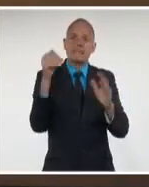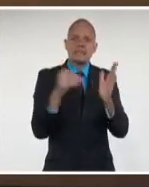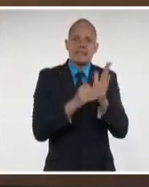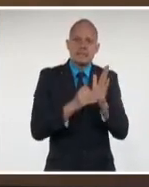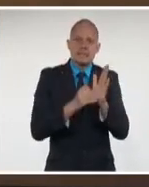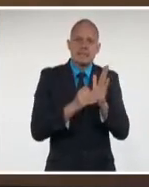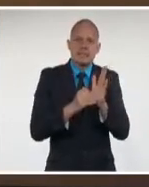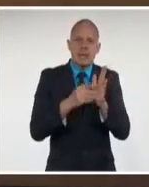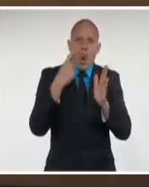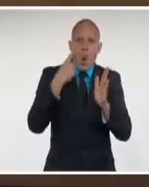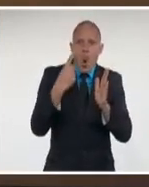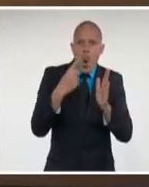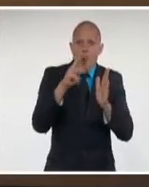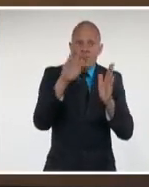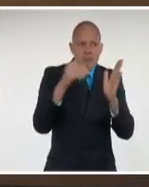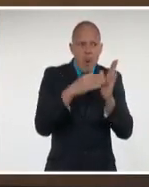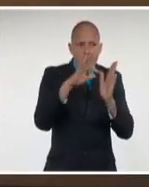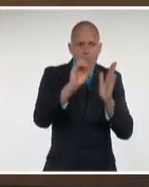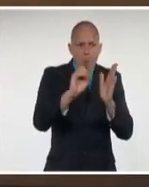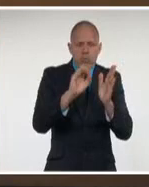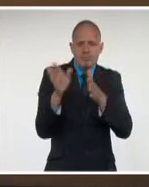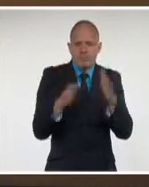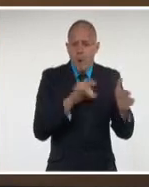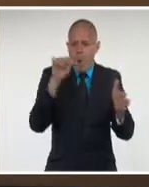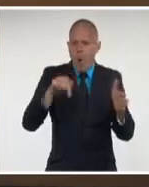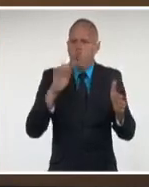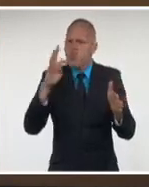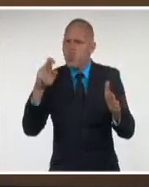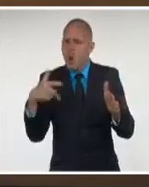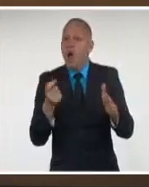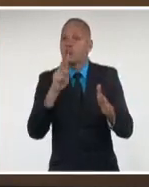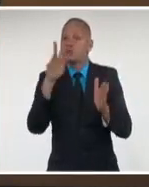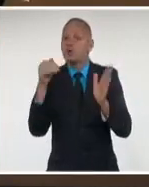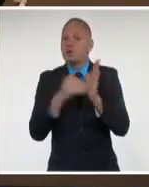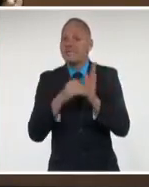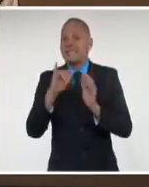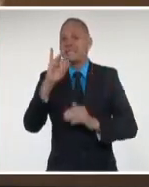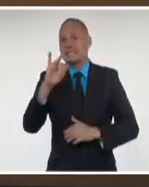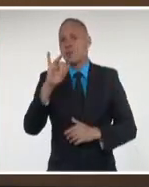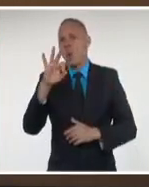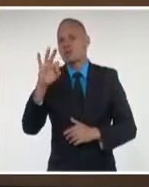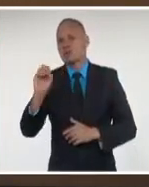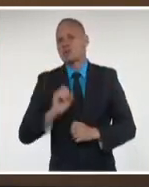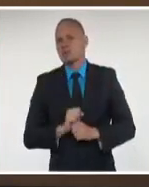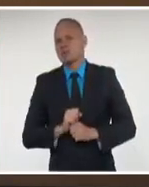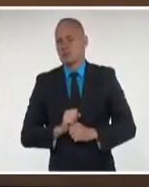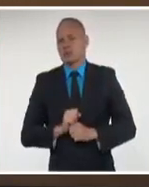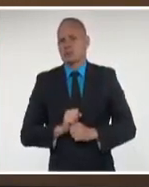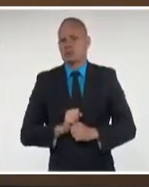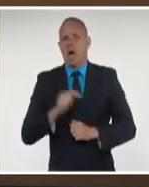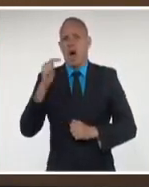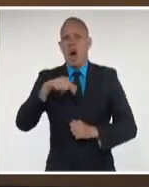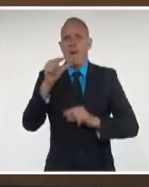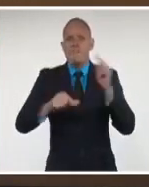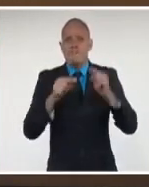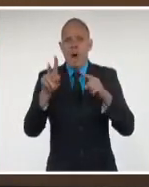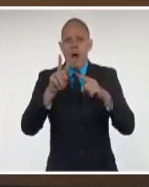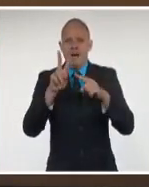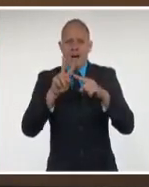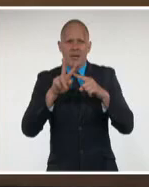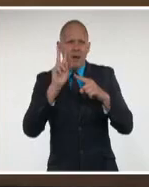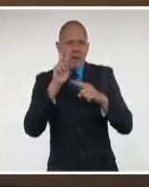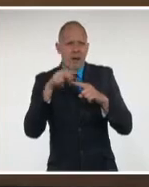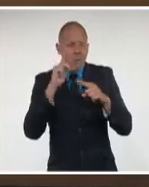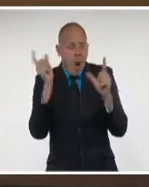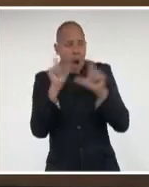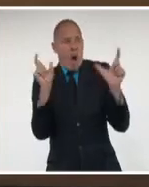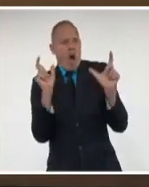y los 2,970 de hoy han sido un mazazo para millones de cubanos, porque pocos imaginamos que llegaríamos a